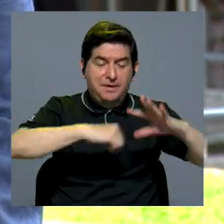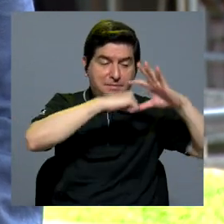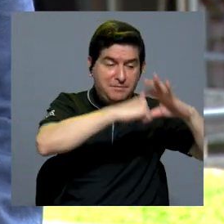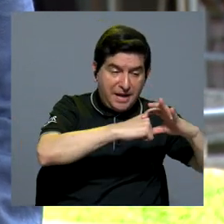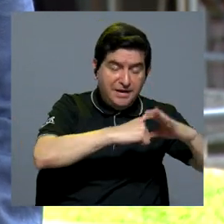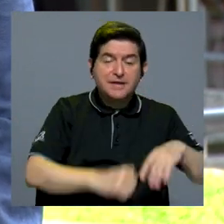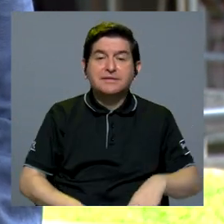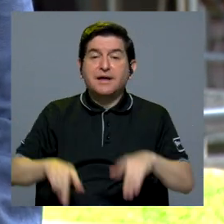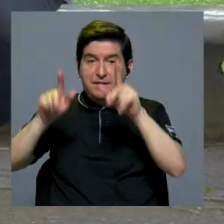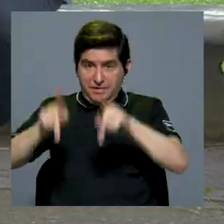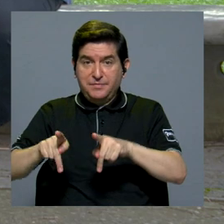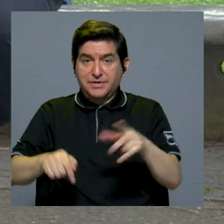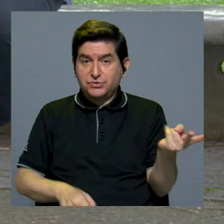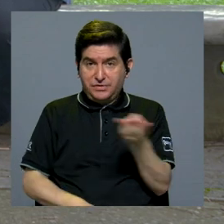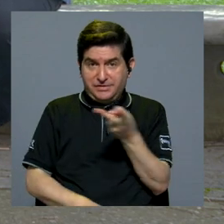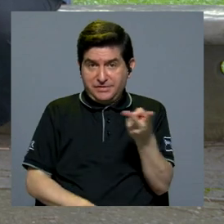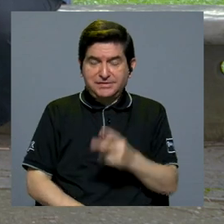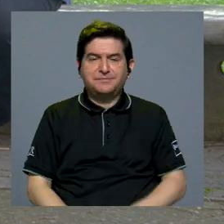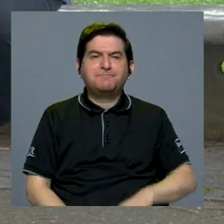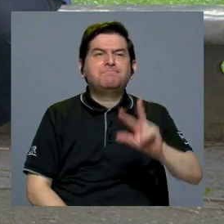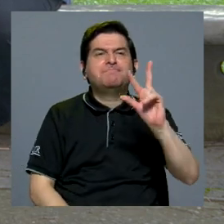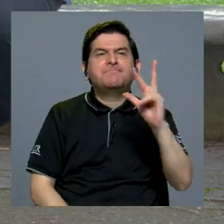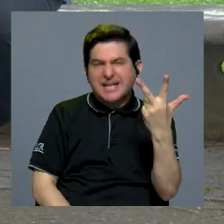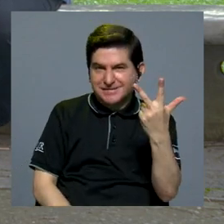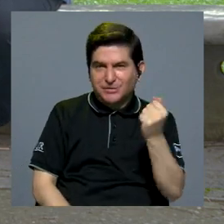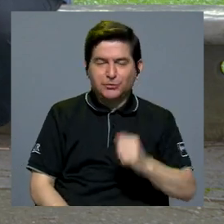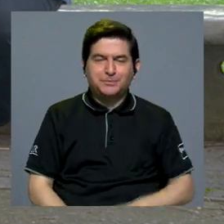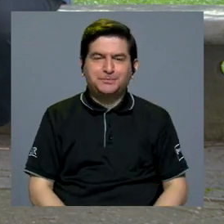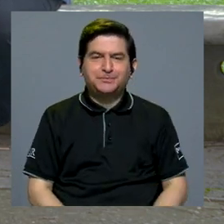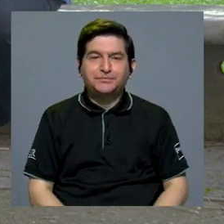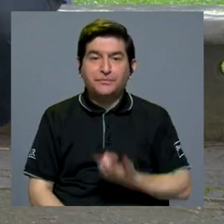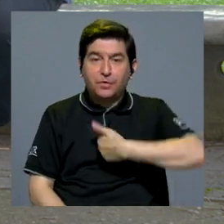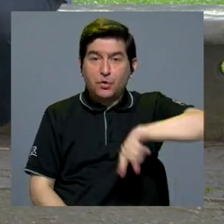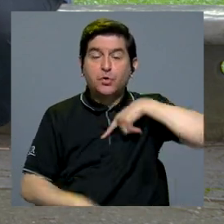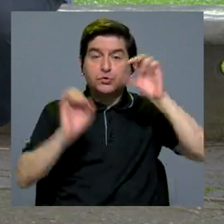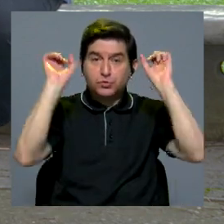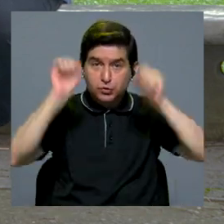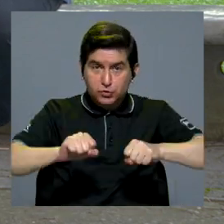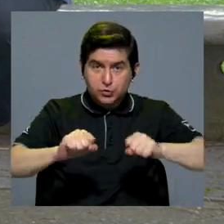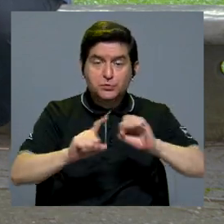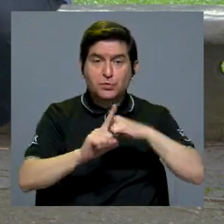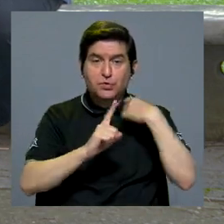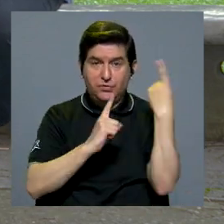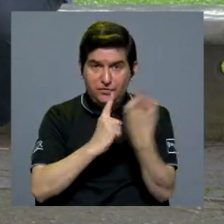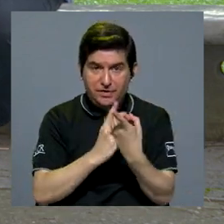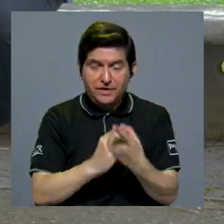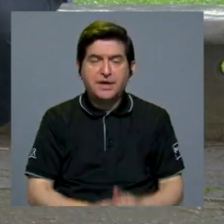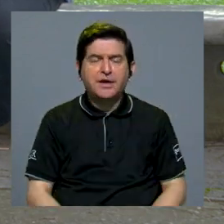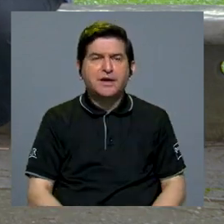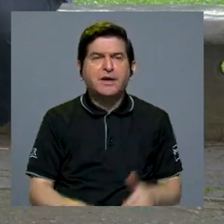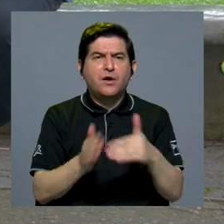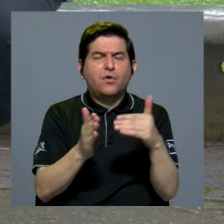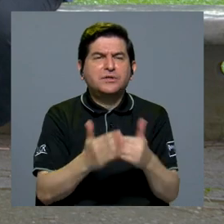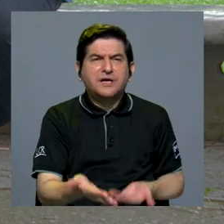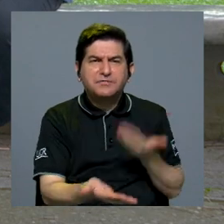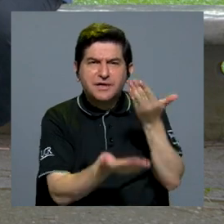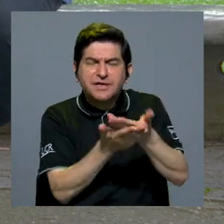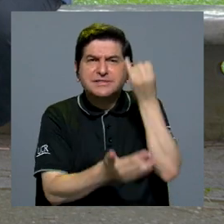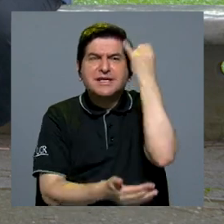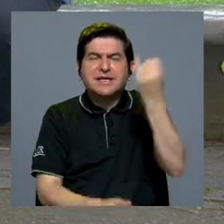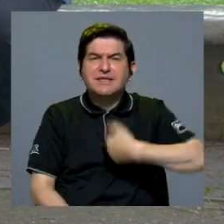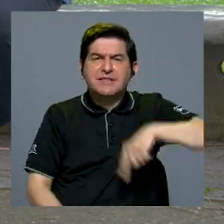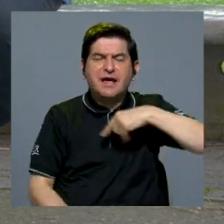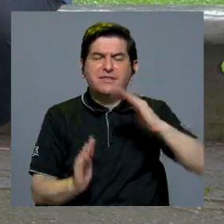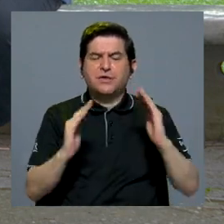del planeta como de los seres humanos. Y una tercera es cómo podemos realmente, como sociedad, replantear la idea de